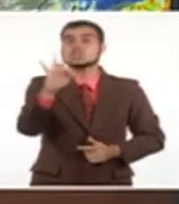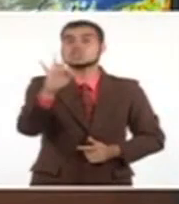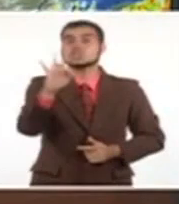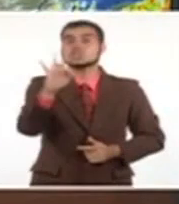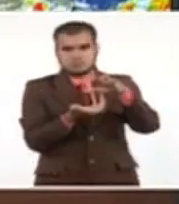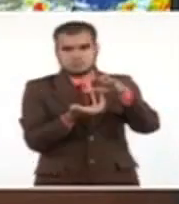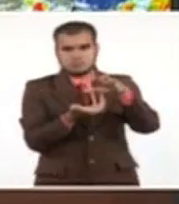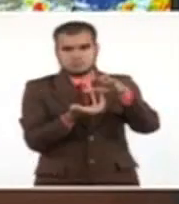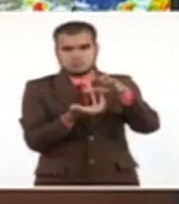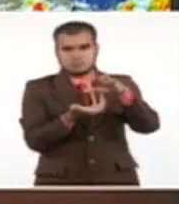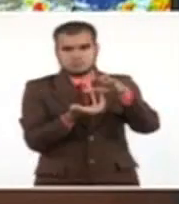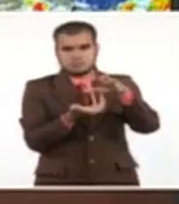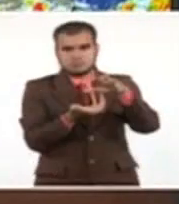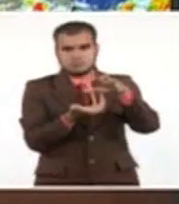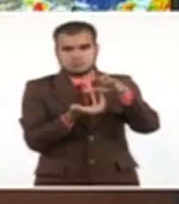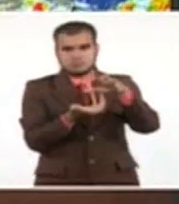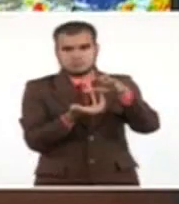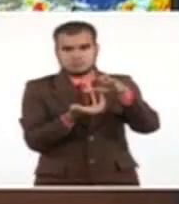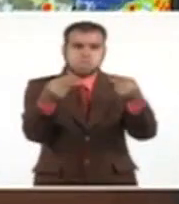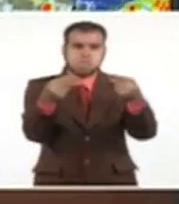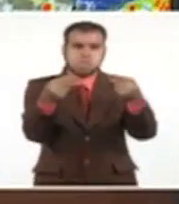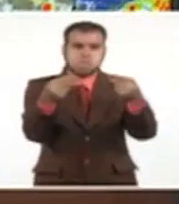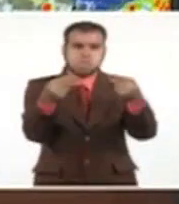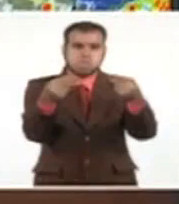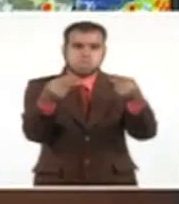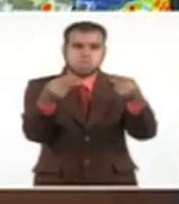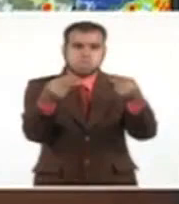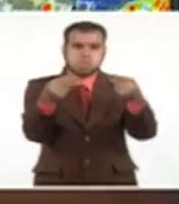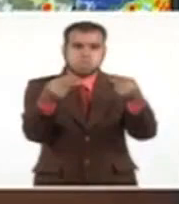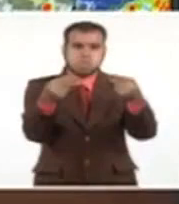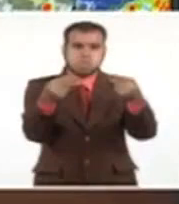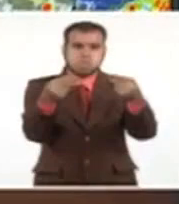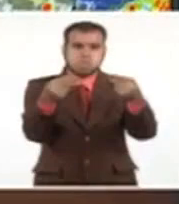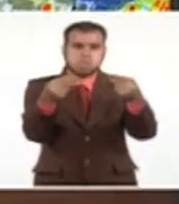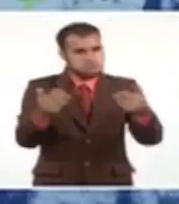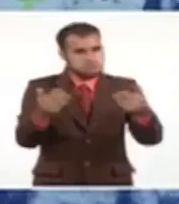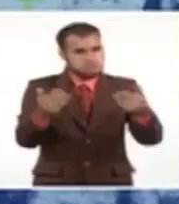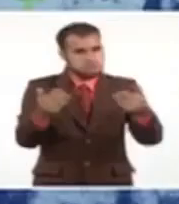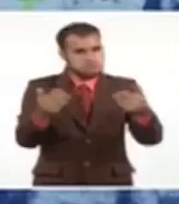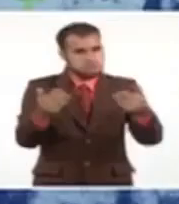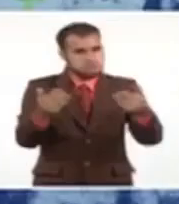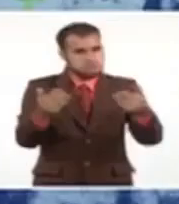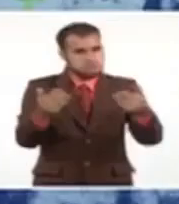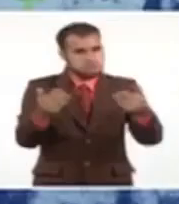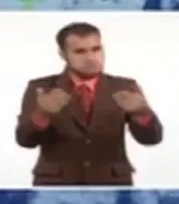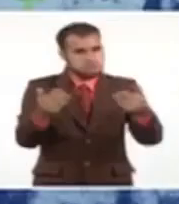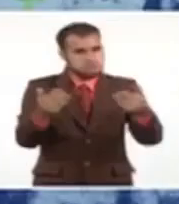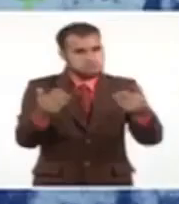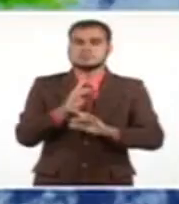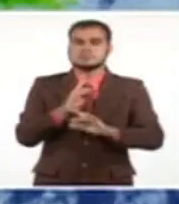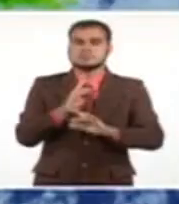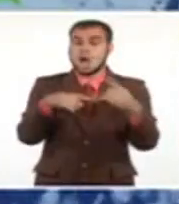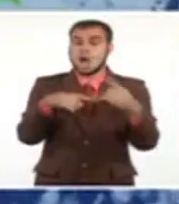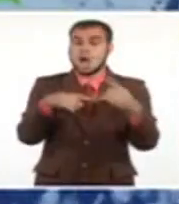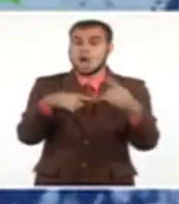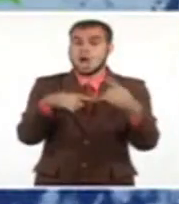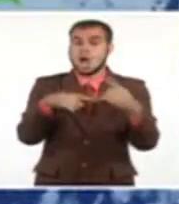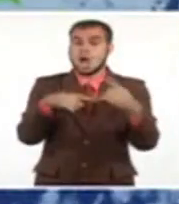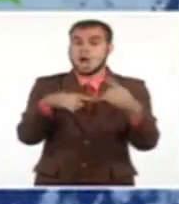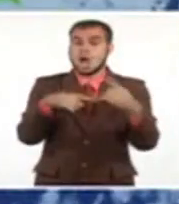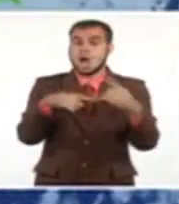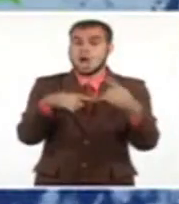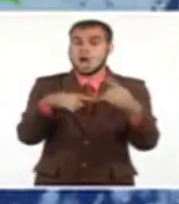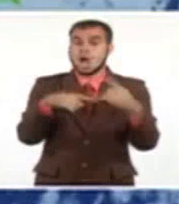bueno para nosotros que se haya debilitado, por supuesto. Si además aquí ahora se va a encontrar el mar con temperaturas de